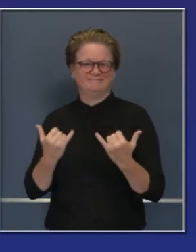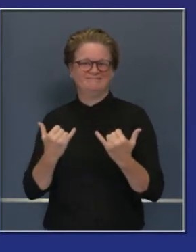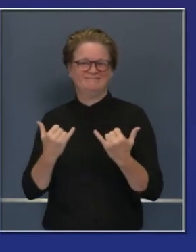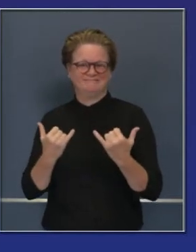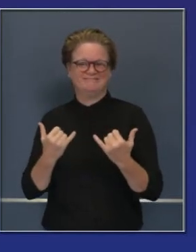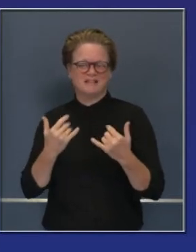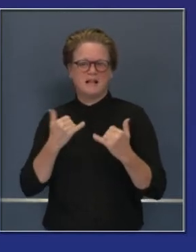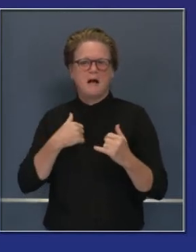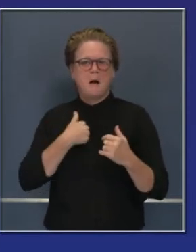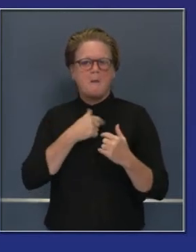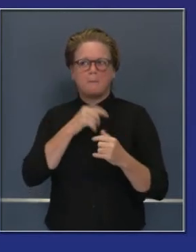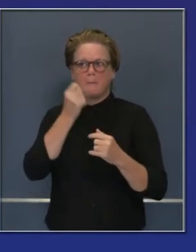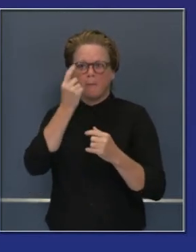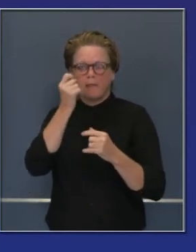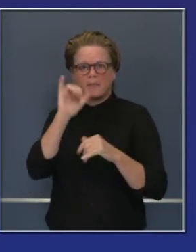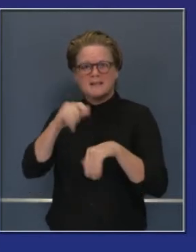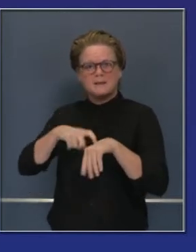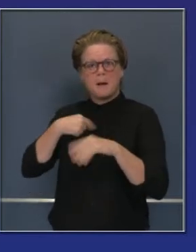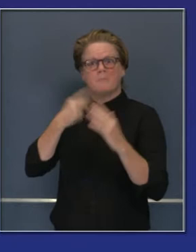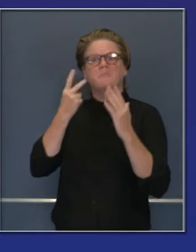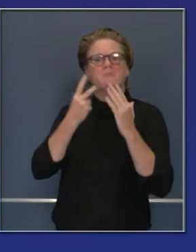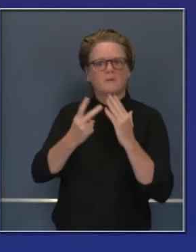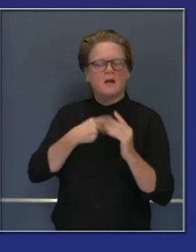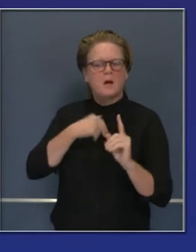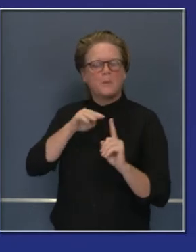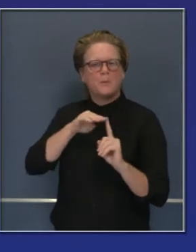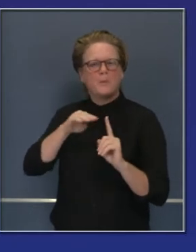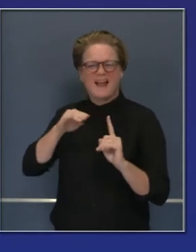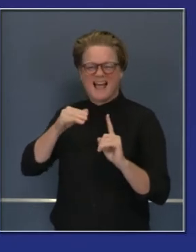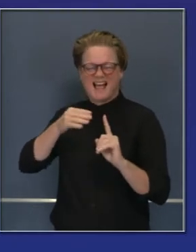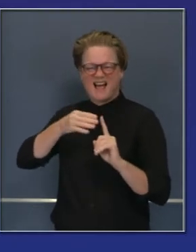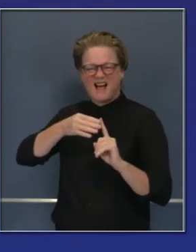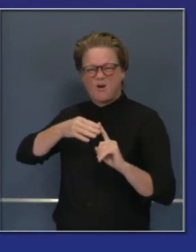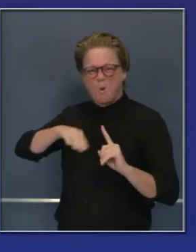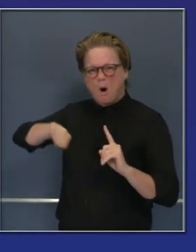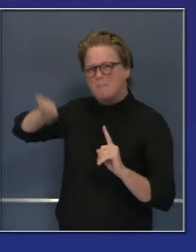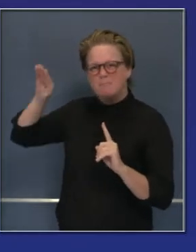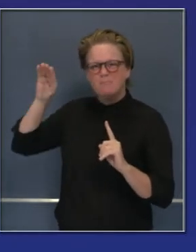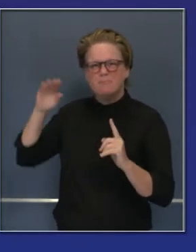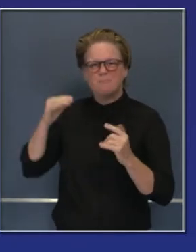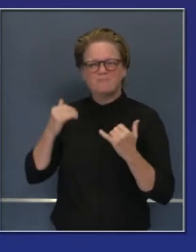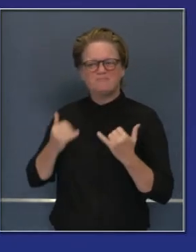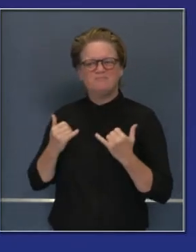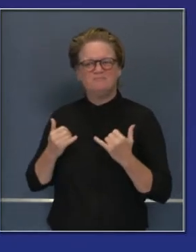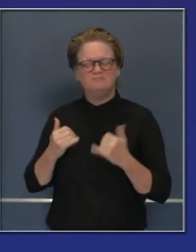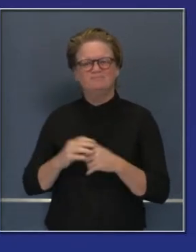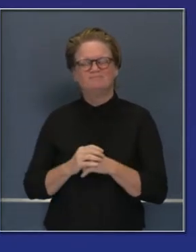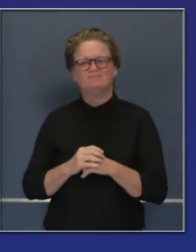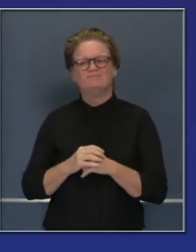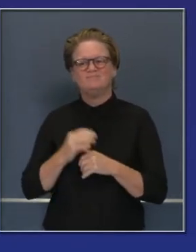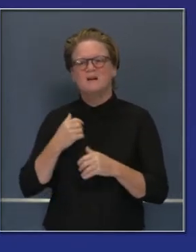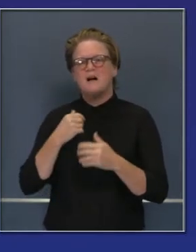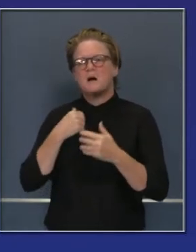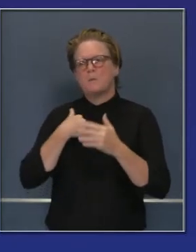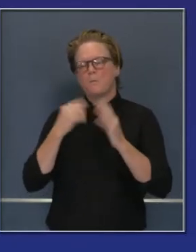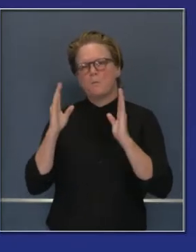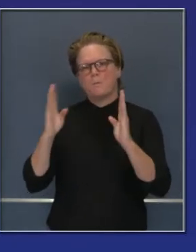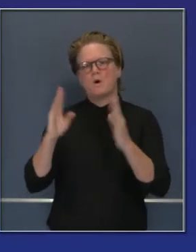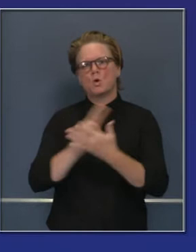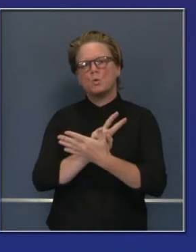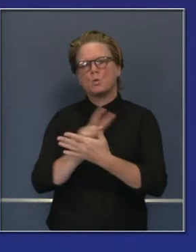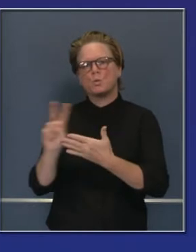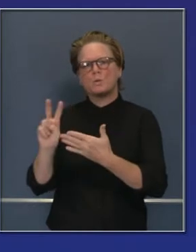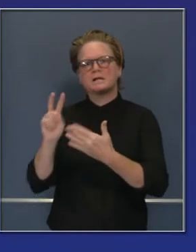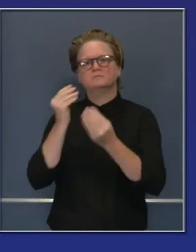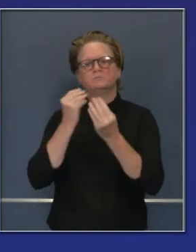si se ve algo de estabilidad, avanzar. Pero algunos condados deben retroceder después de una semana, no solo dos